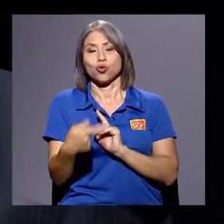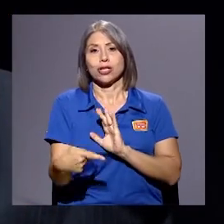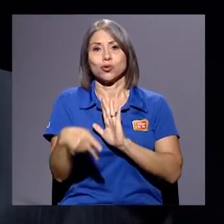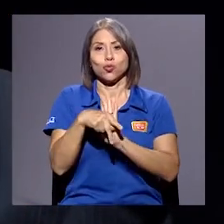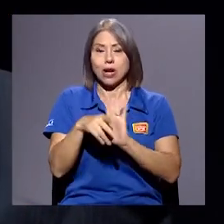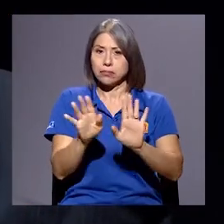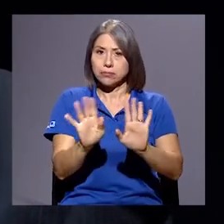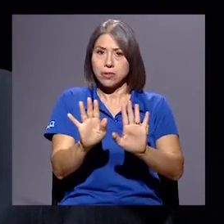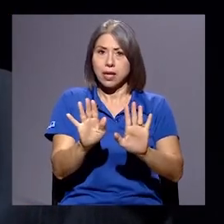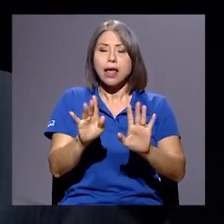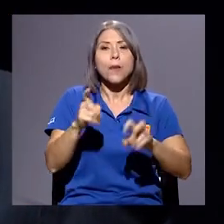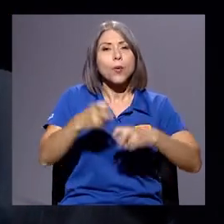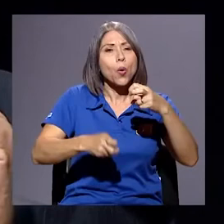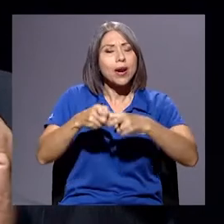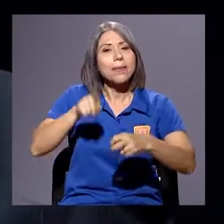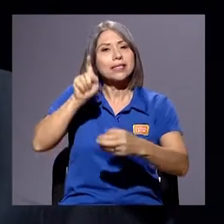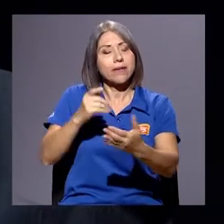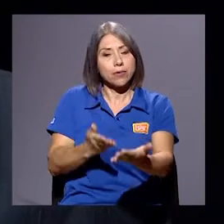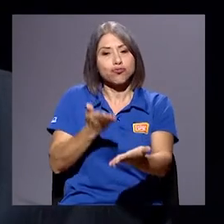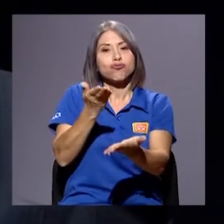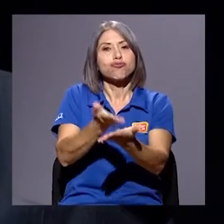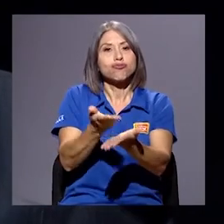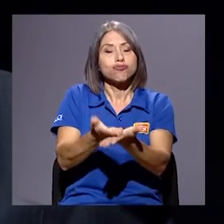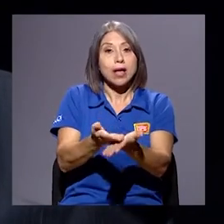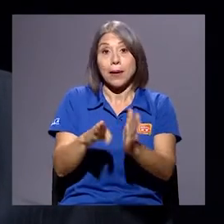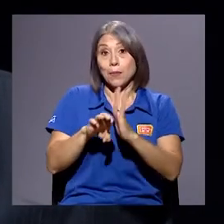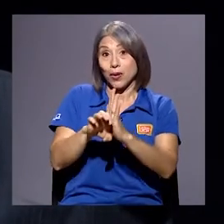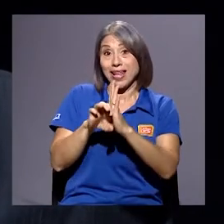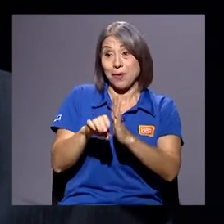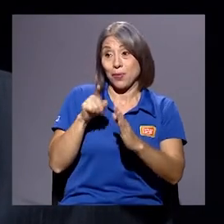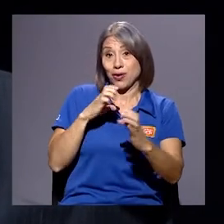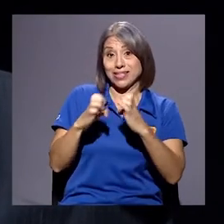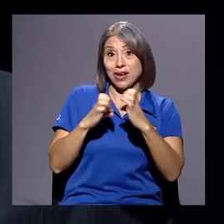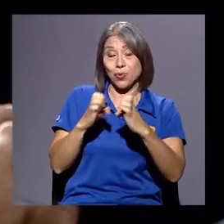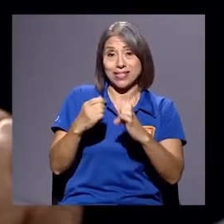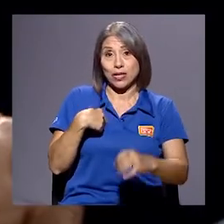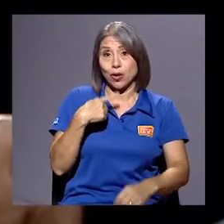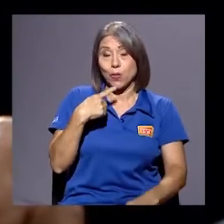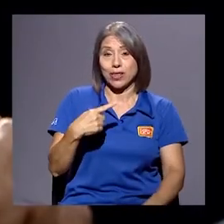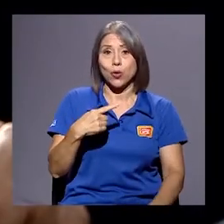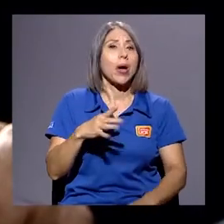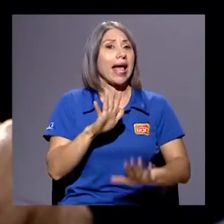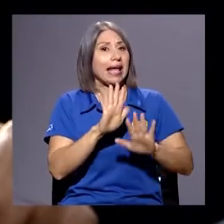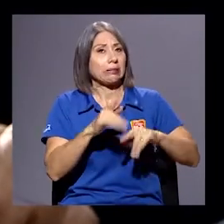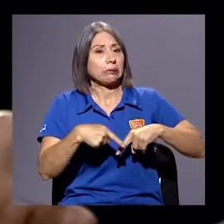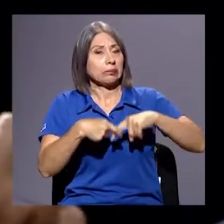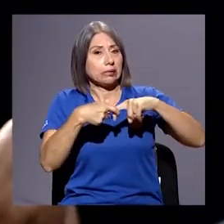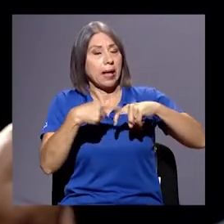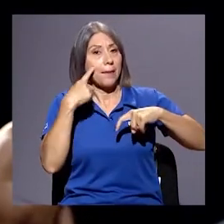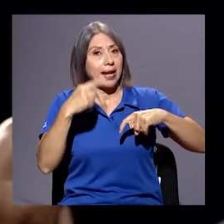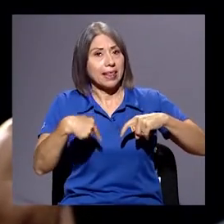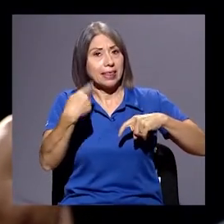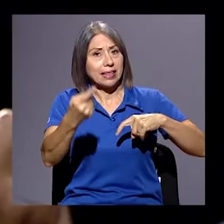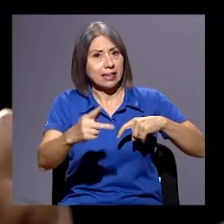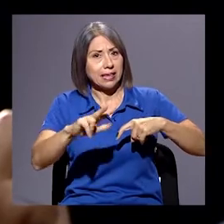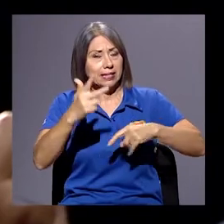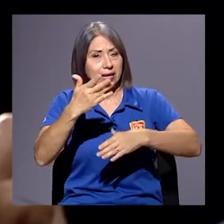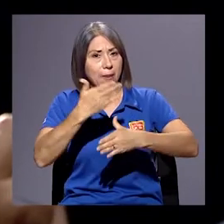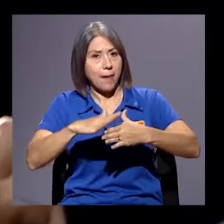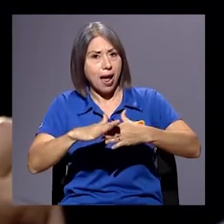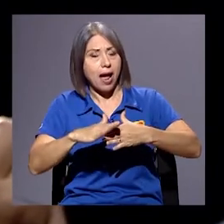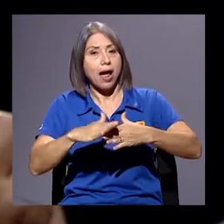dimensión y decir, vea, por ejemplo, esta encuesta que le comento, otro dato. Voy a dejar eso para el tercer bloque, porque